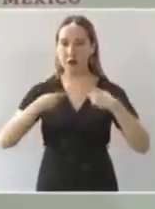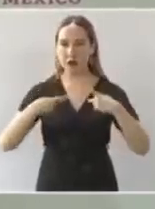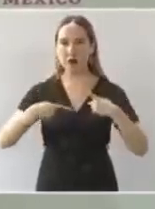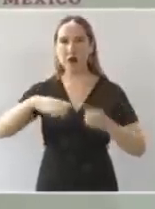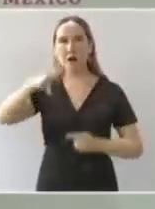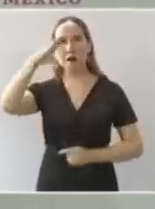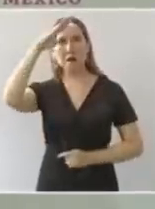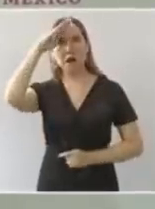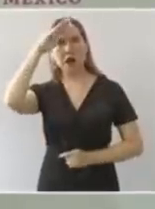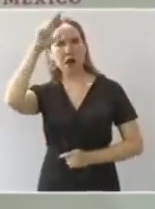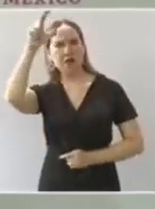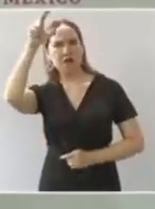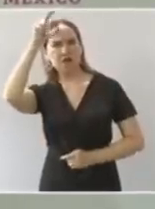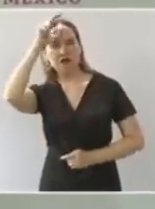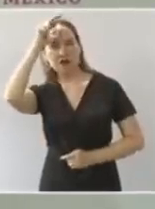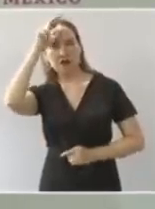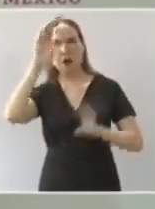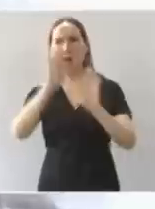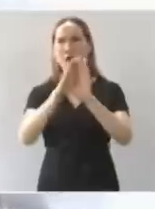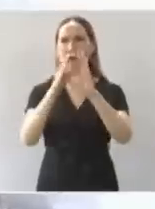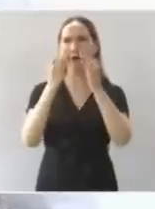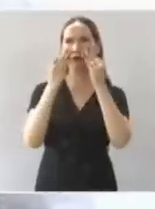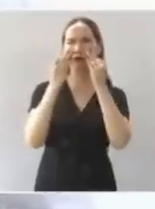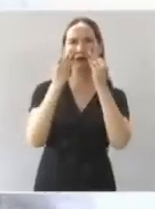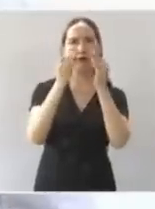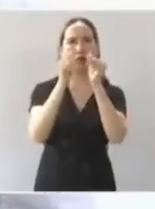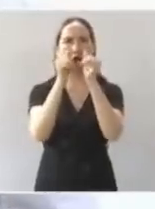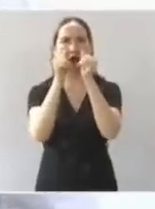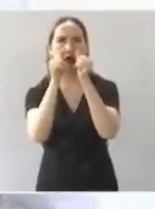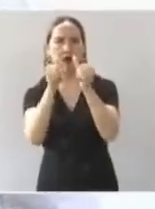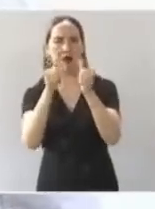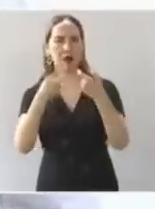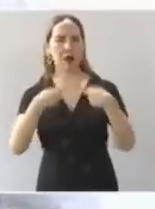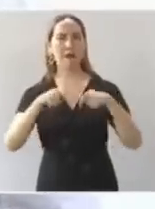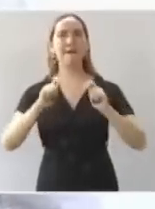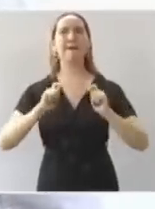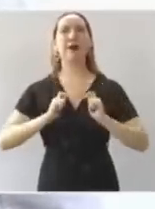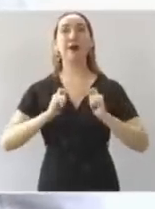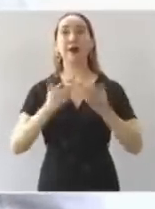avispada, muy despierta. El pueblo de México está